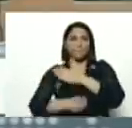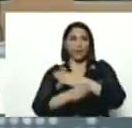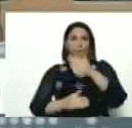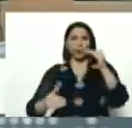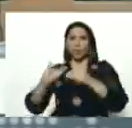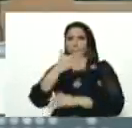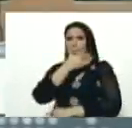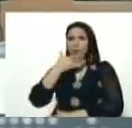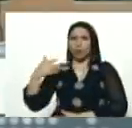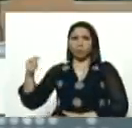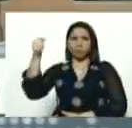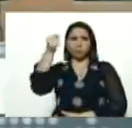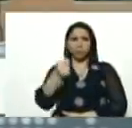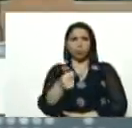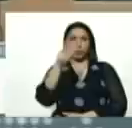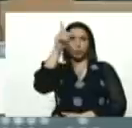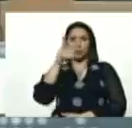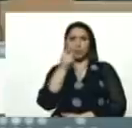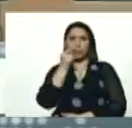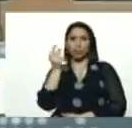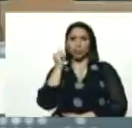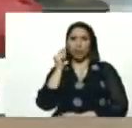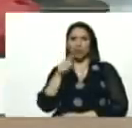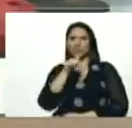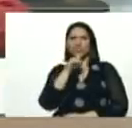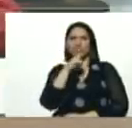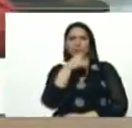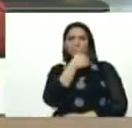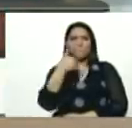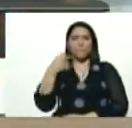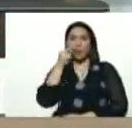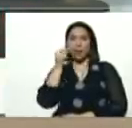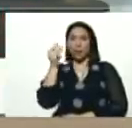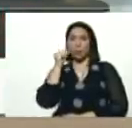los mejores, y las mejores, ¿quiénes son los mejores?